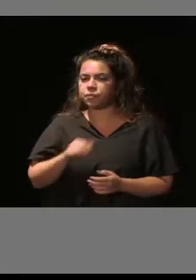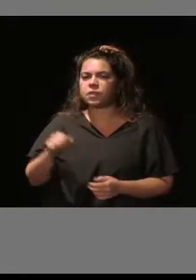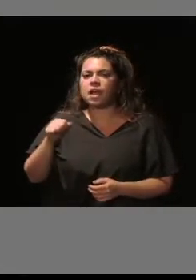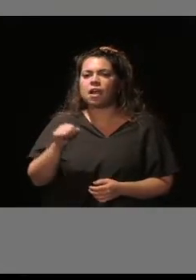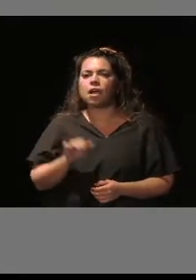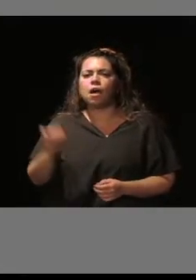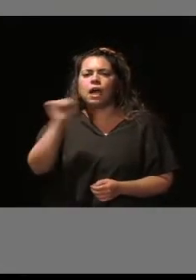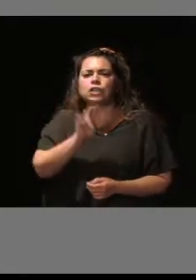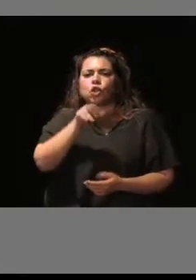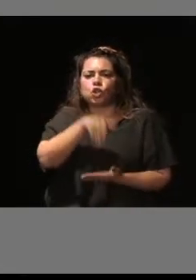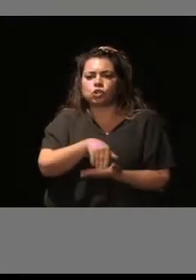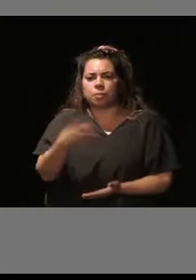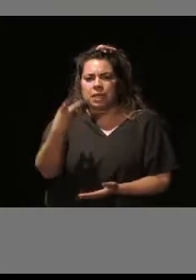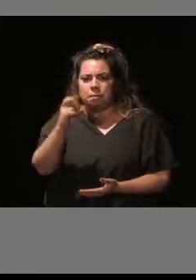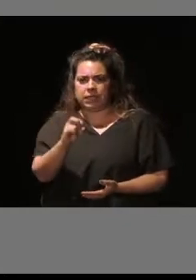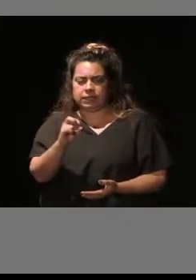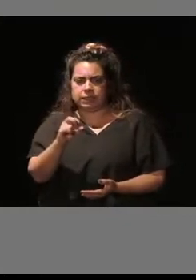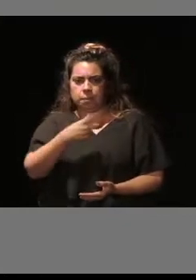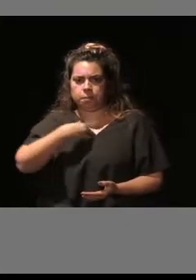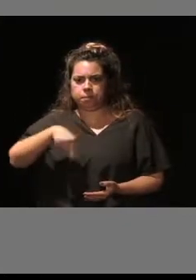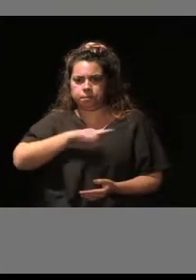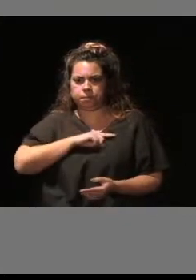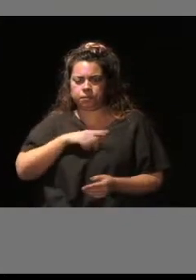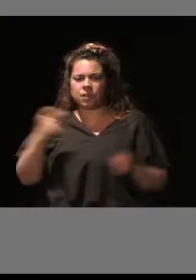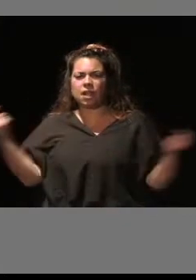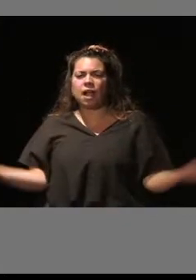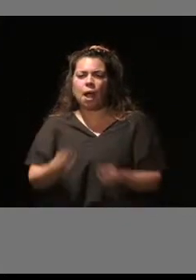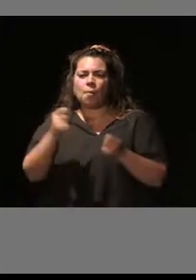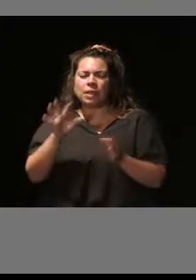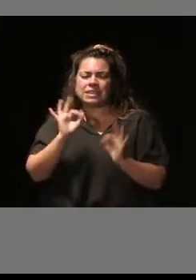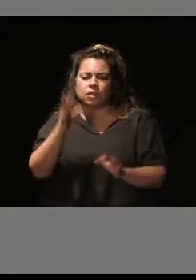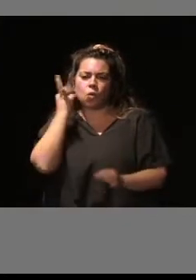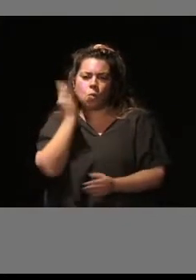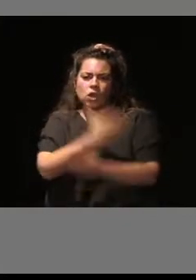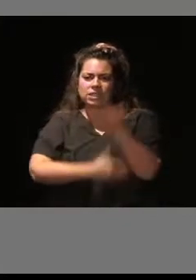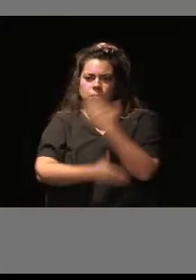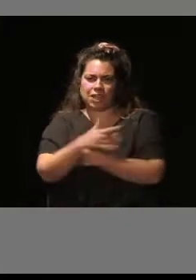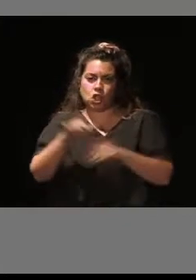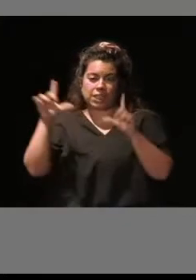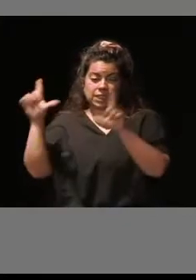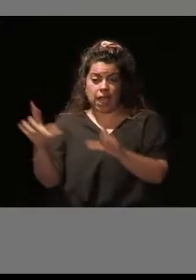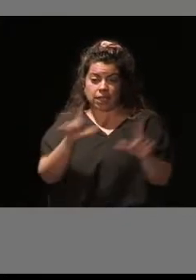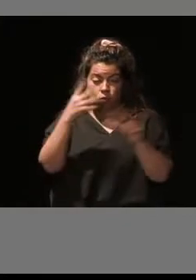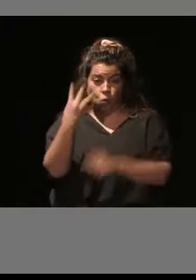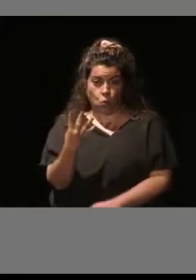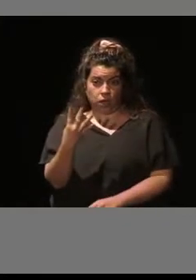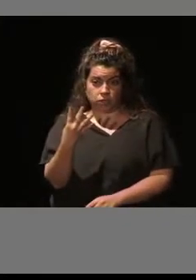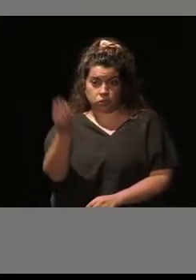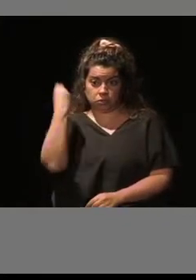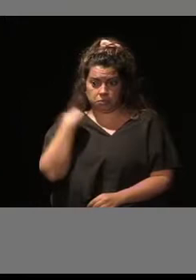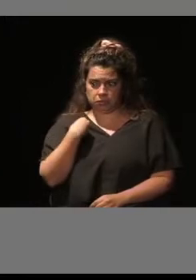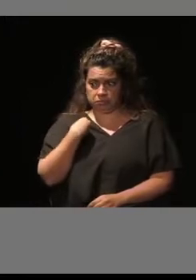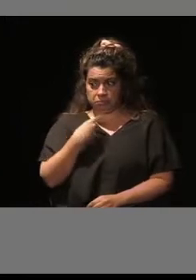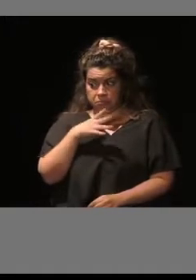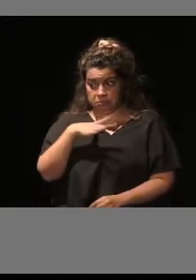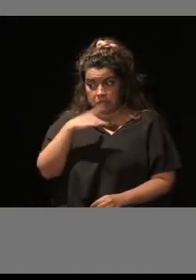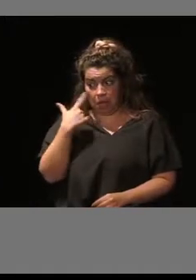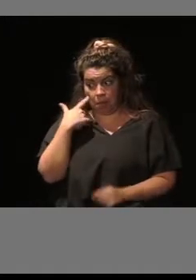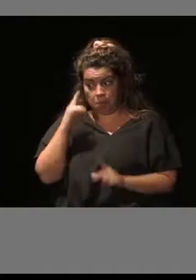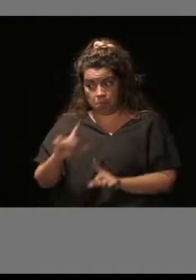el año 2020 hicimos la campaña para mujeres mayores, hicimos cuatro carteles, que en algún momento de la ponencia se pondrán…